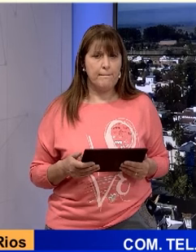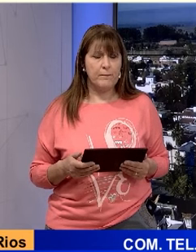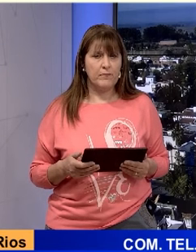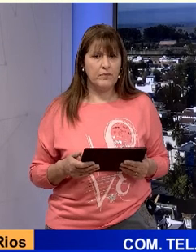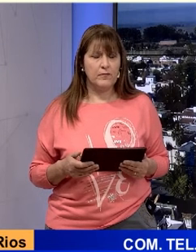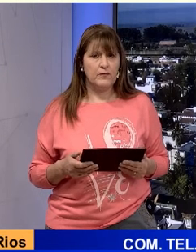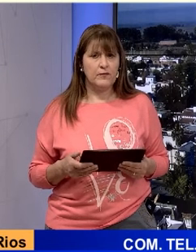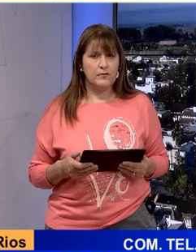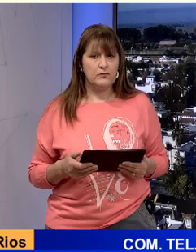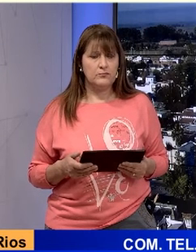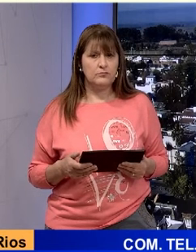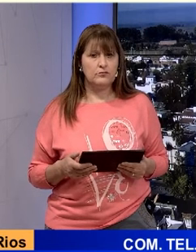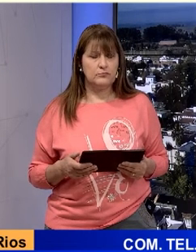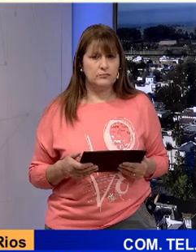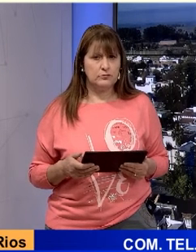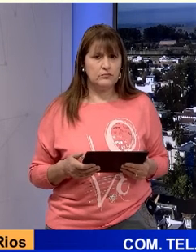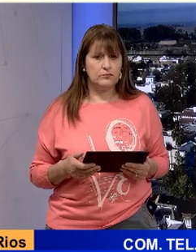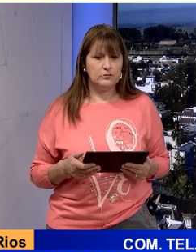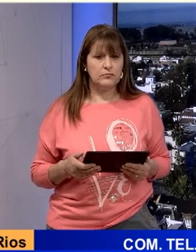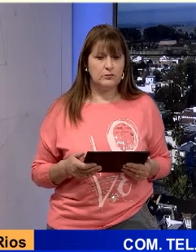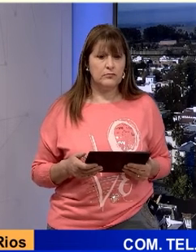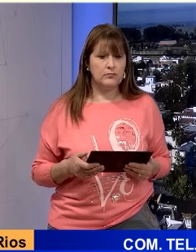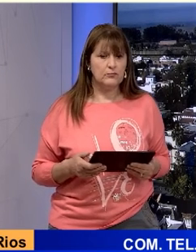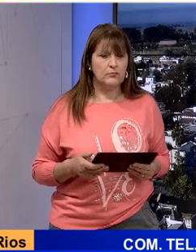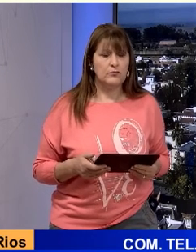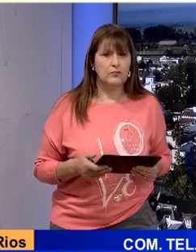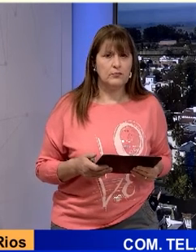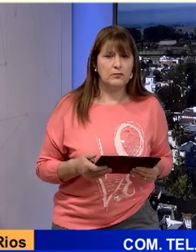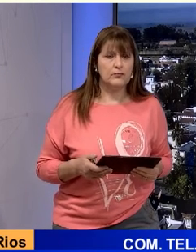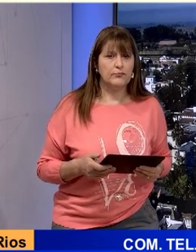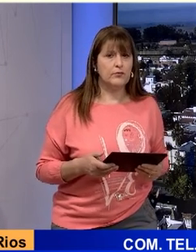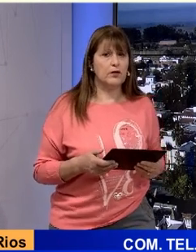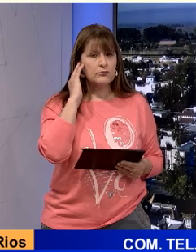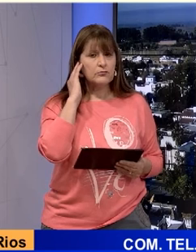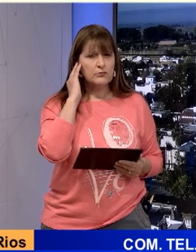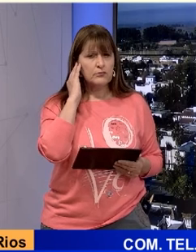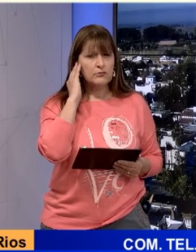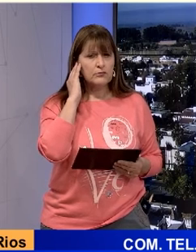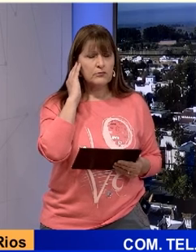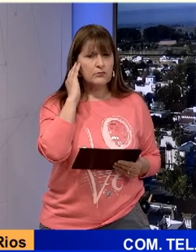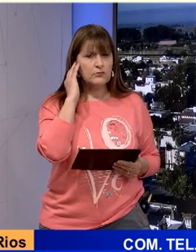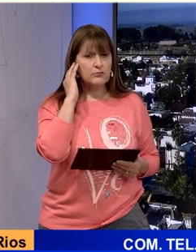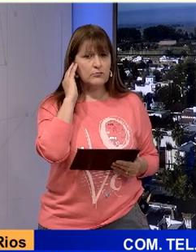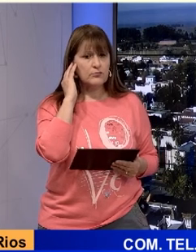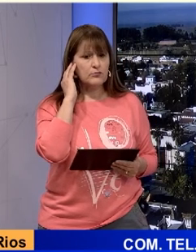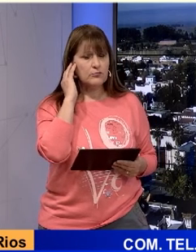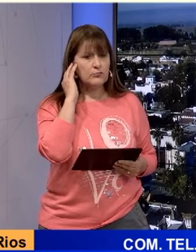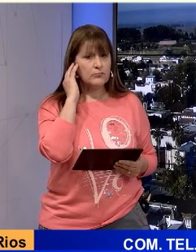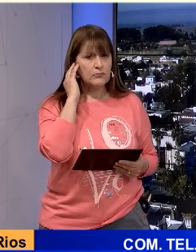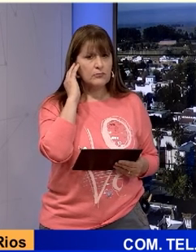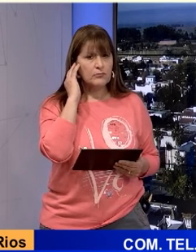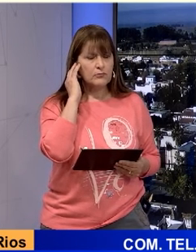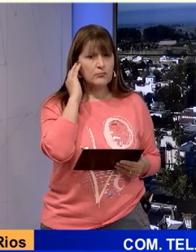llevamos, la ley, la norma, en conocimiento de los jueces, para que eso puedan resolver. Estaban fiscales, estaban el juez de